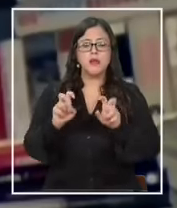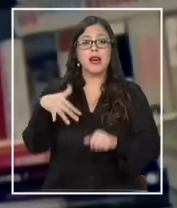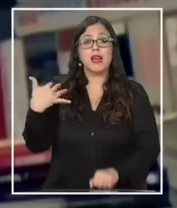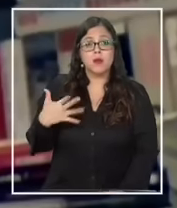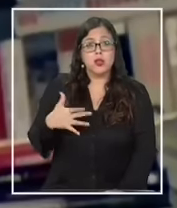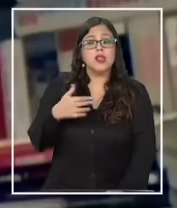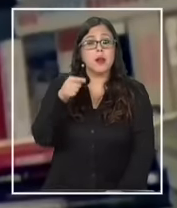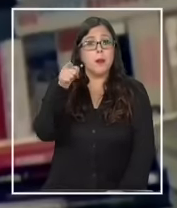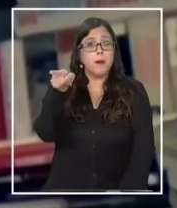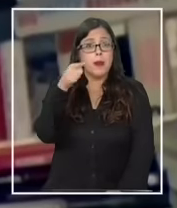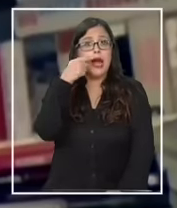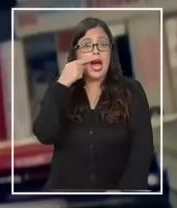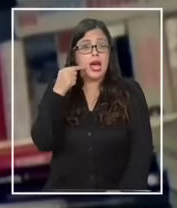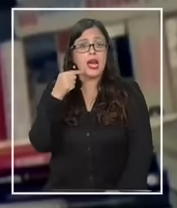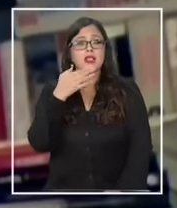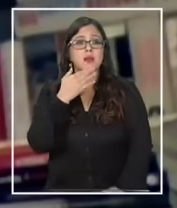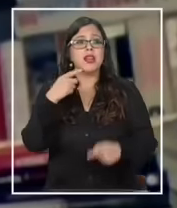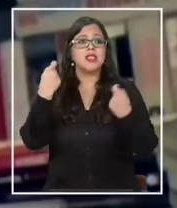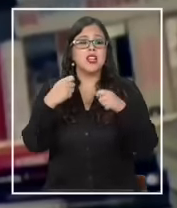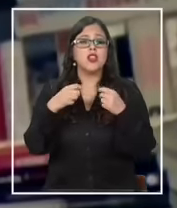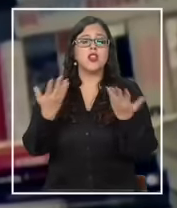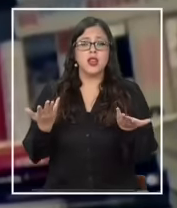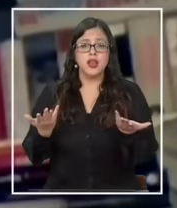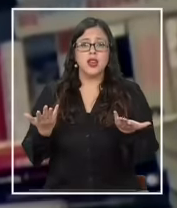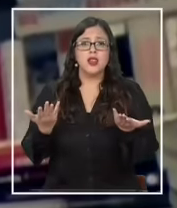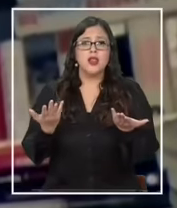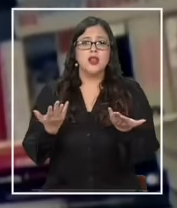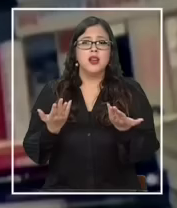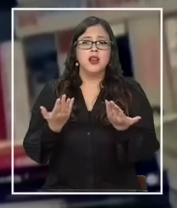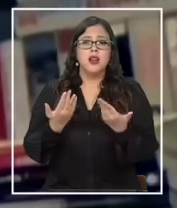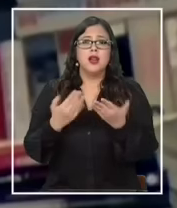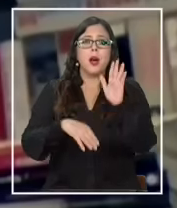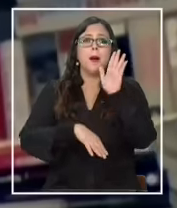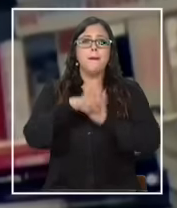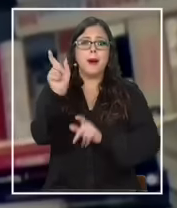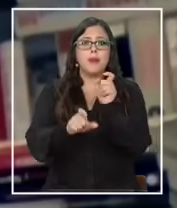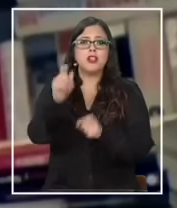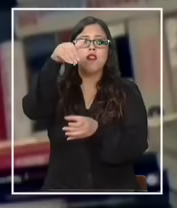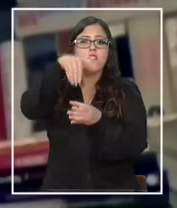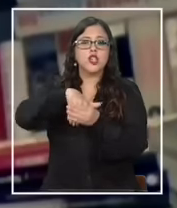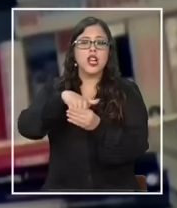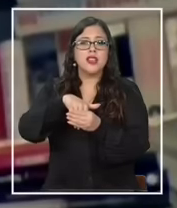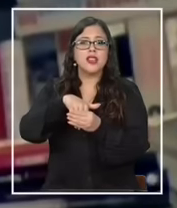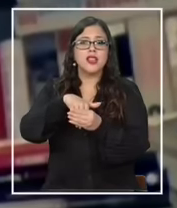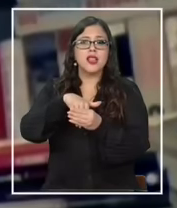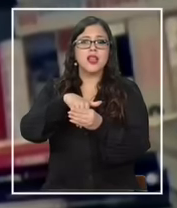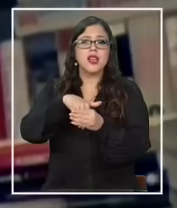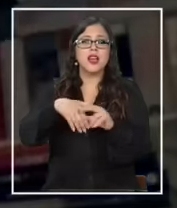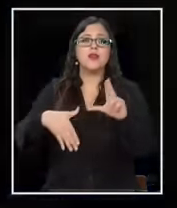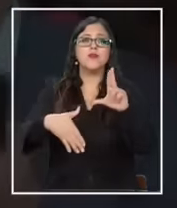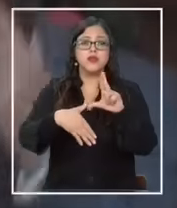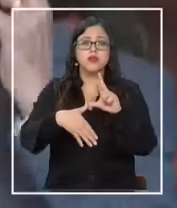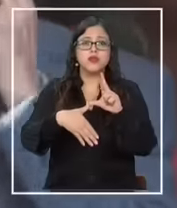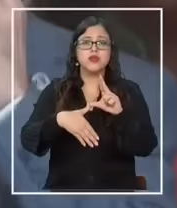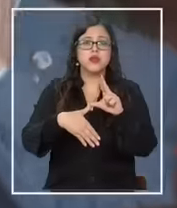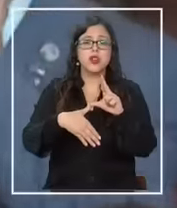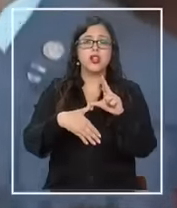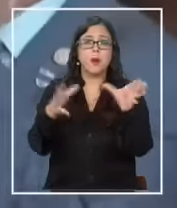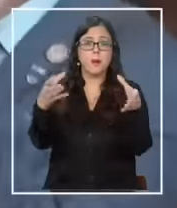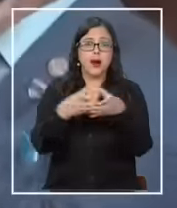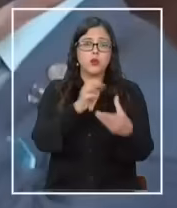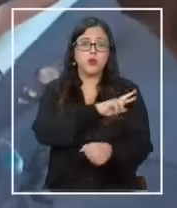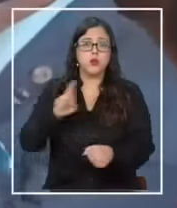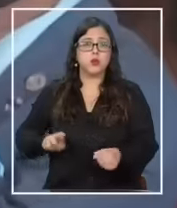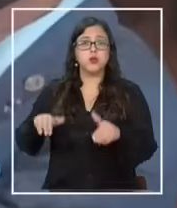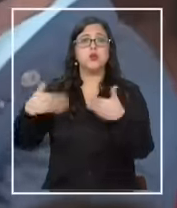importan. Intento de amplificar la masa de votante latino hacia el partido republicano. Es así